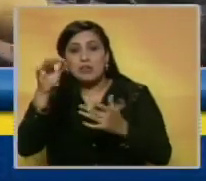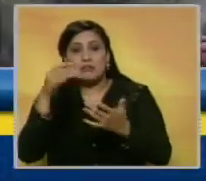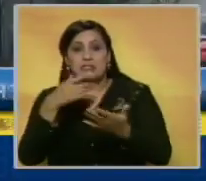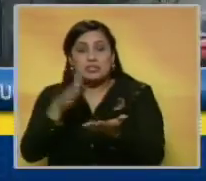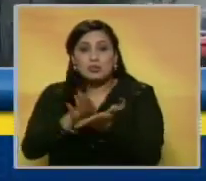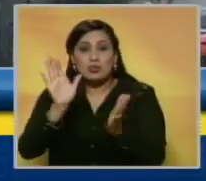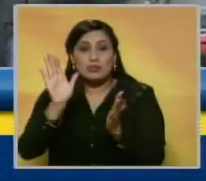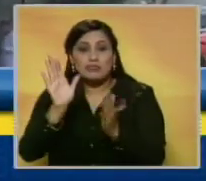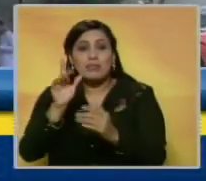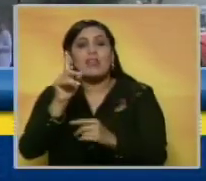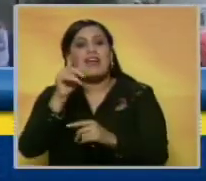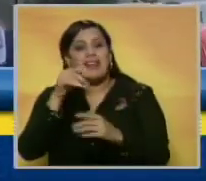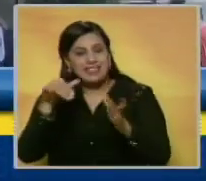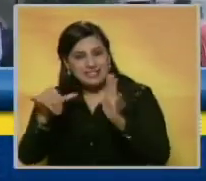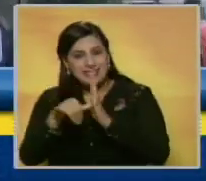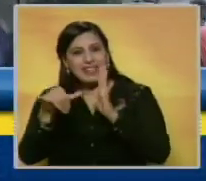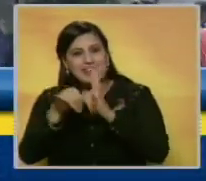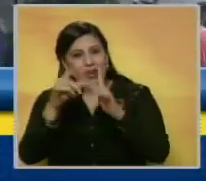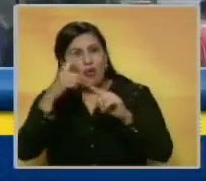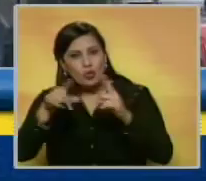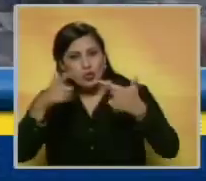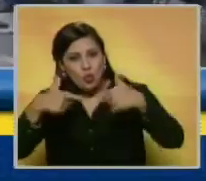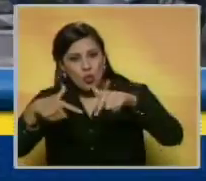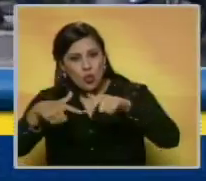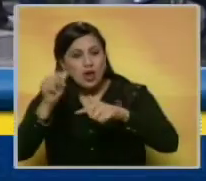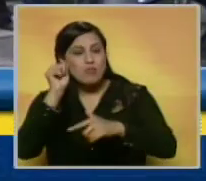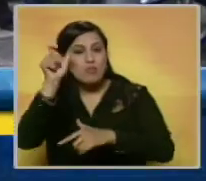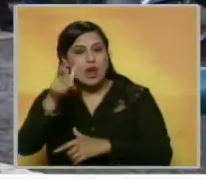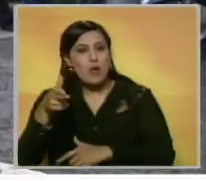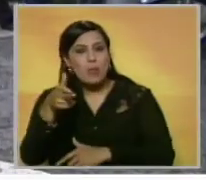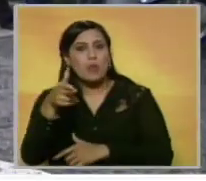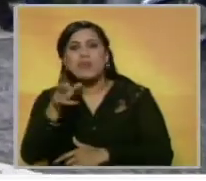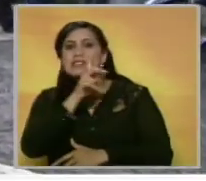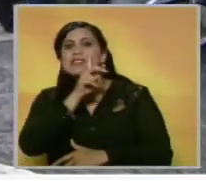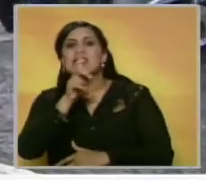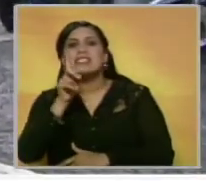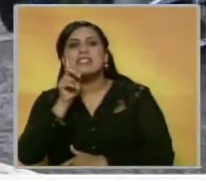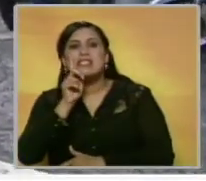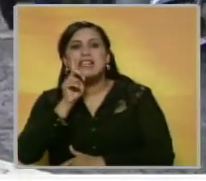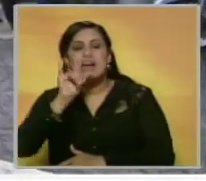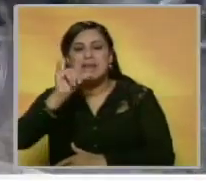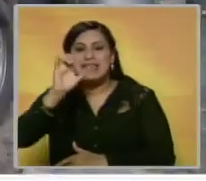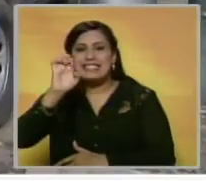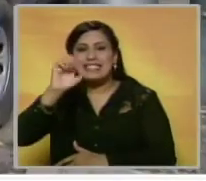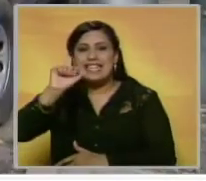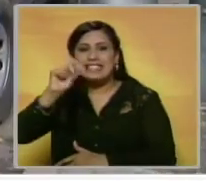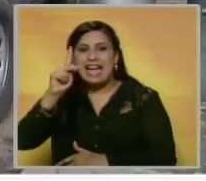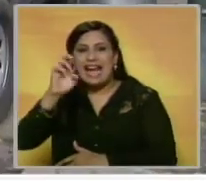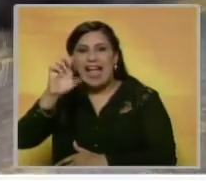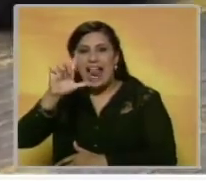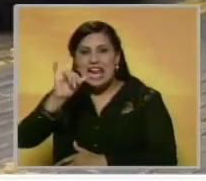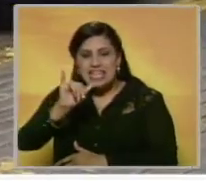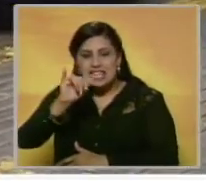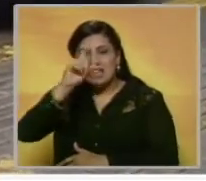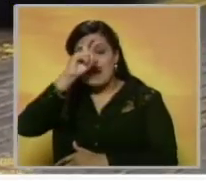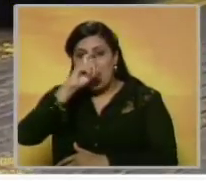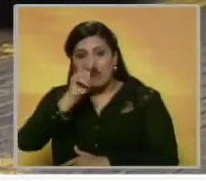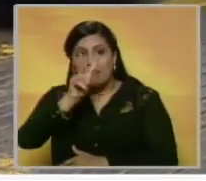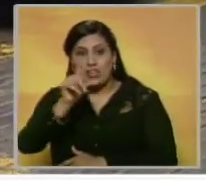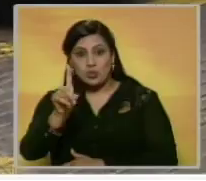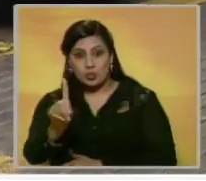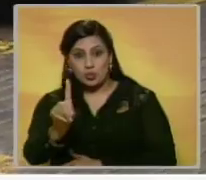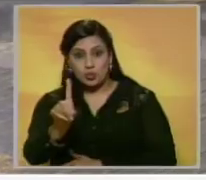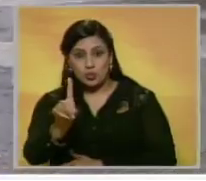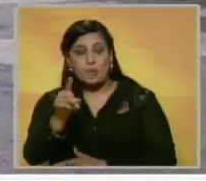llegó, pues. En las minas de Huaycoco asesinaron de varios disparos a una mujer identificada como Jess Kelly Michelle González Álvarez, de 21